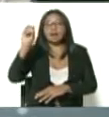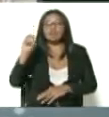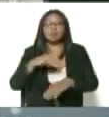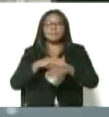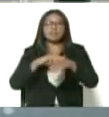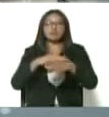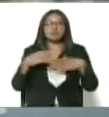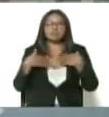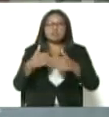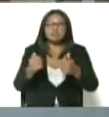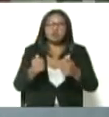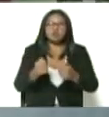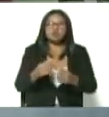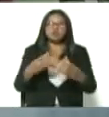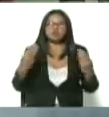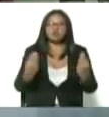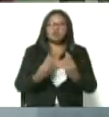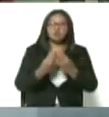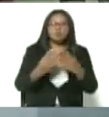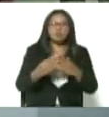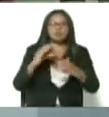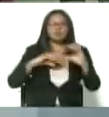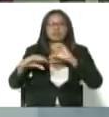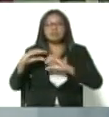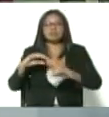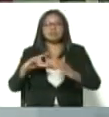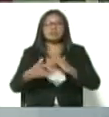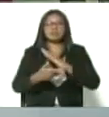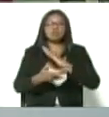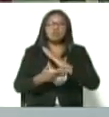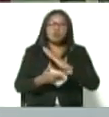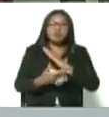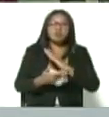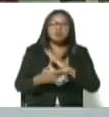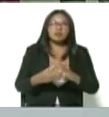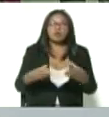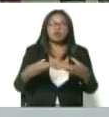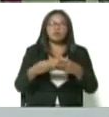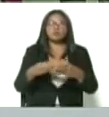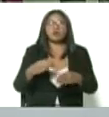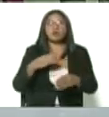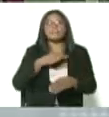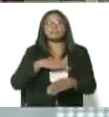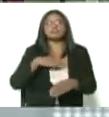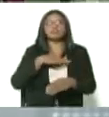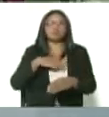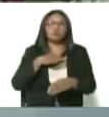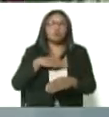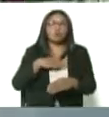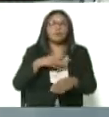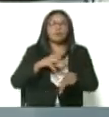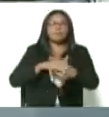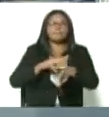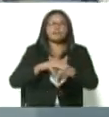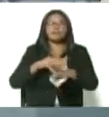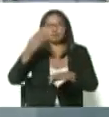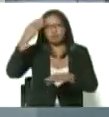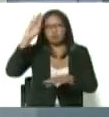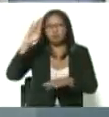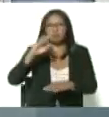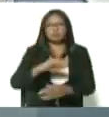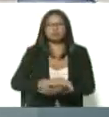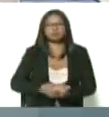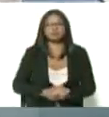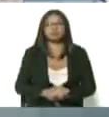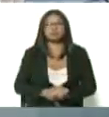el equipo de salud, de ciencia y tecnología, con la misión médica cubana, bueno, que dé detalles de lo que está haciendo